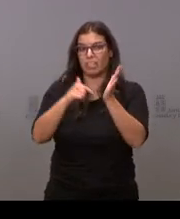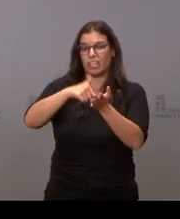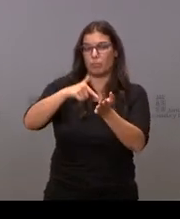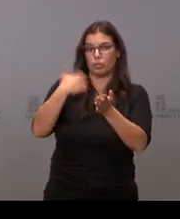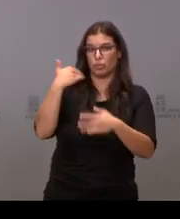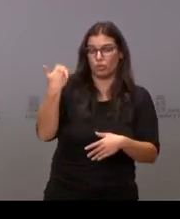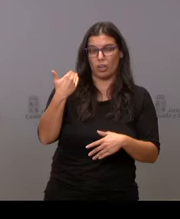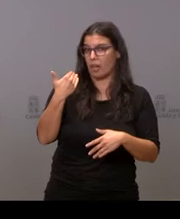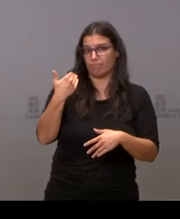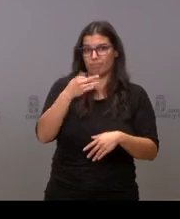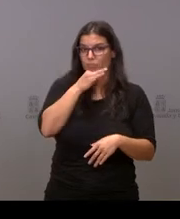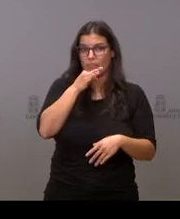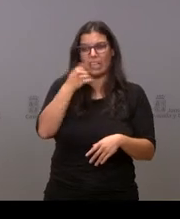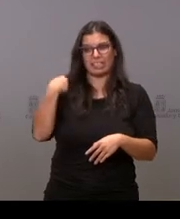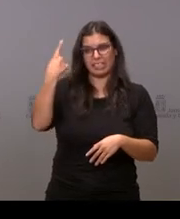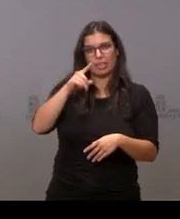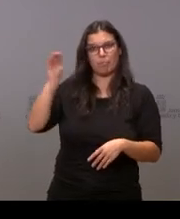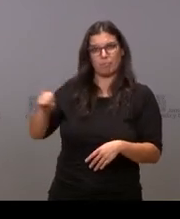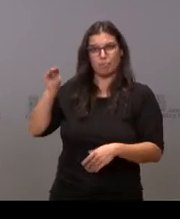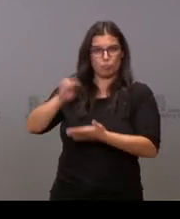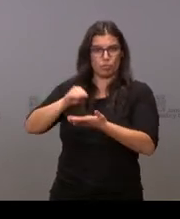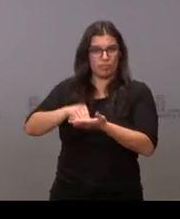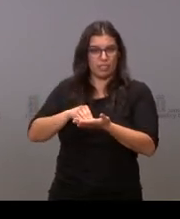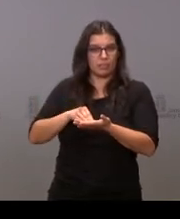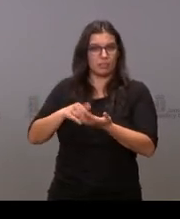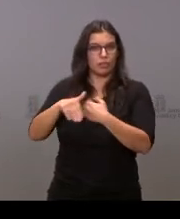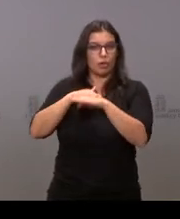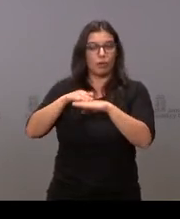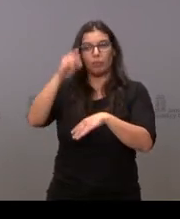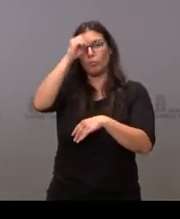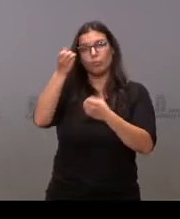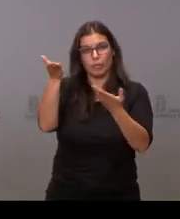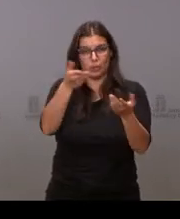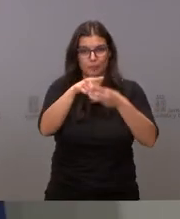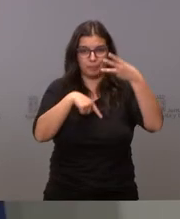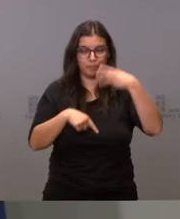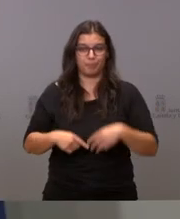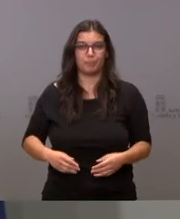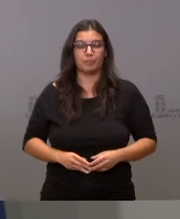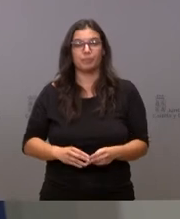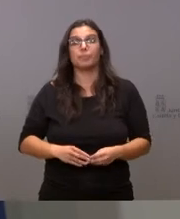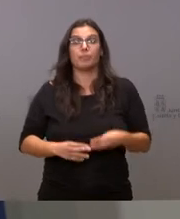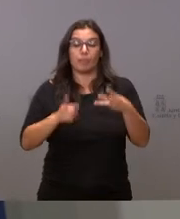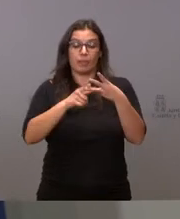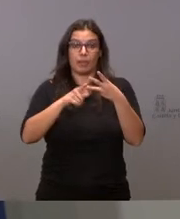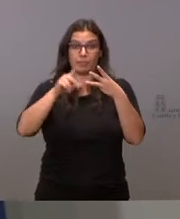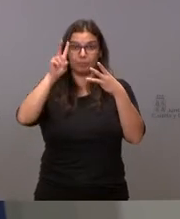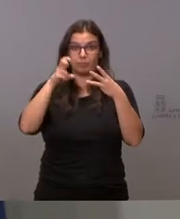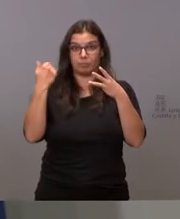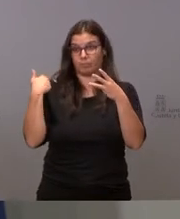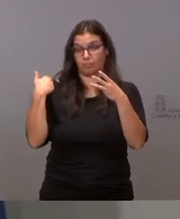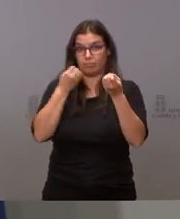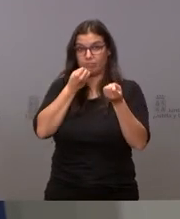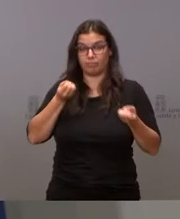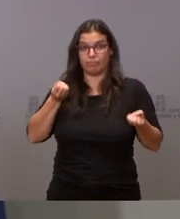exigido en muchas ocasiones al gobierno pero bueno me gustaría una nueva valoración sobre este asunto acabo de hacer la manifestación